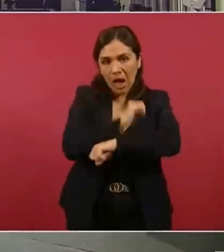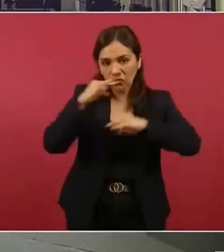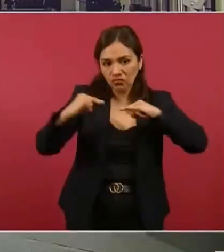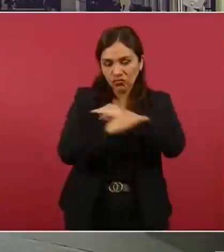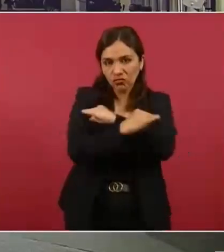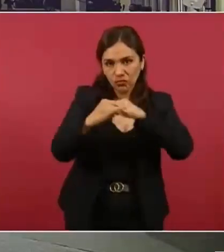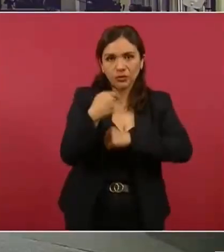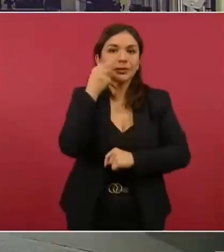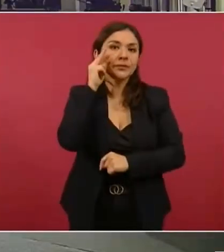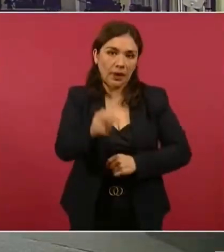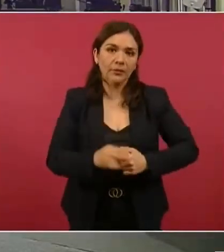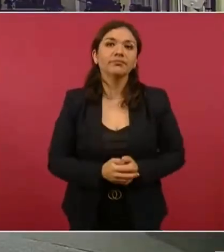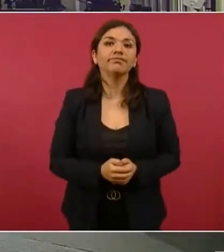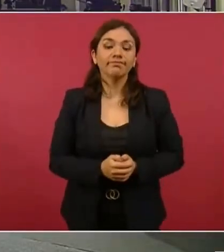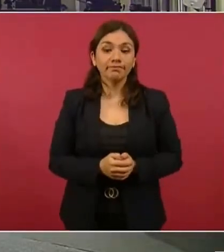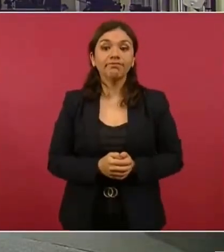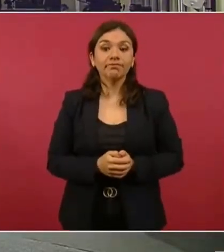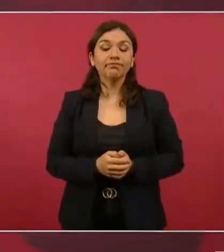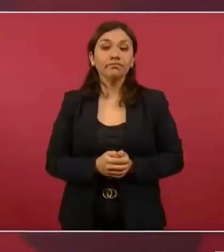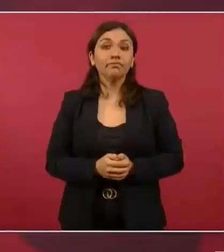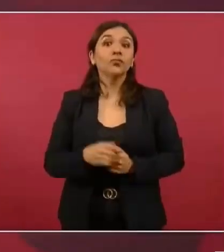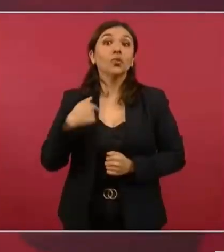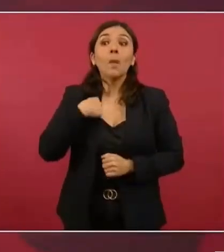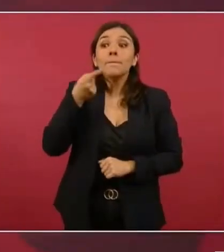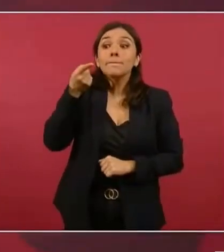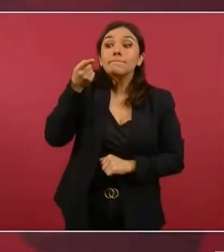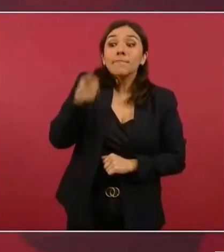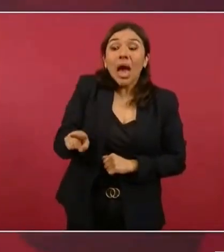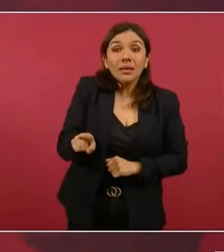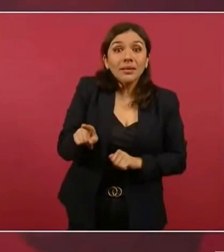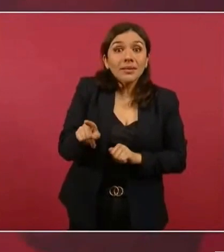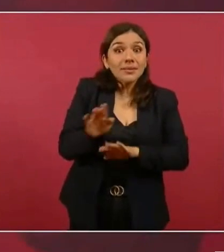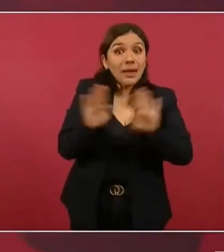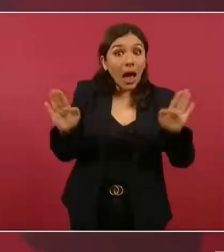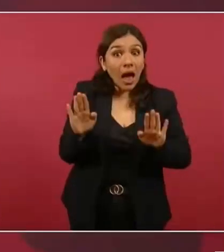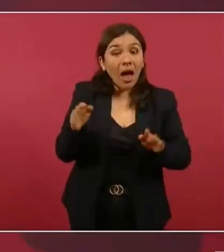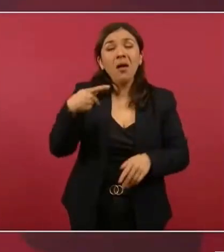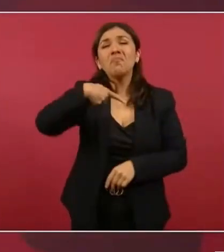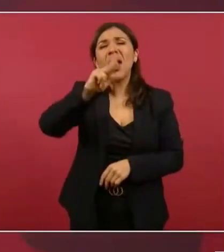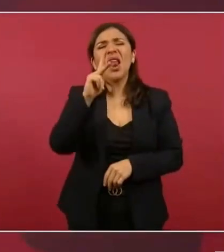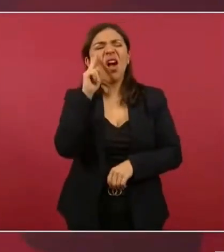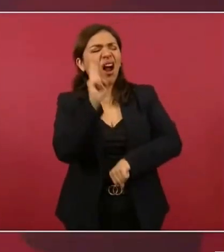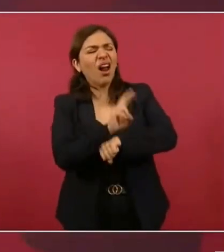Porque orden dada, no supervisada,